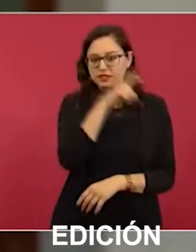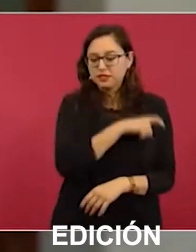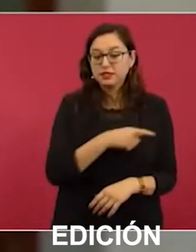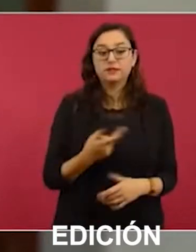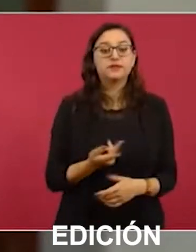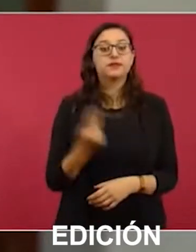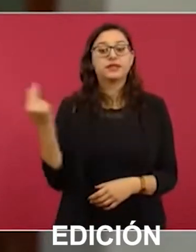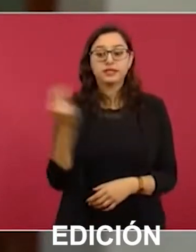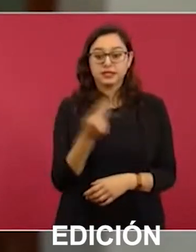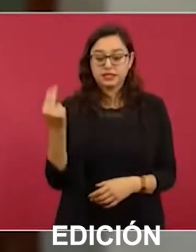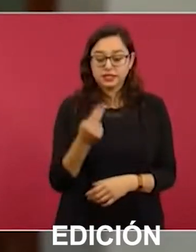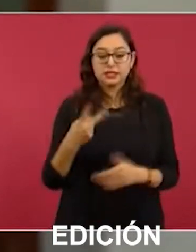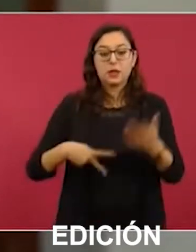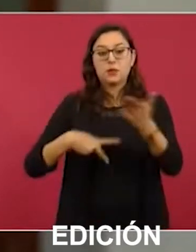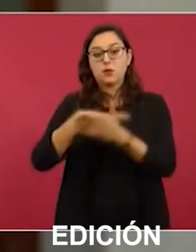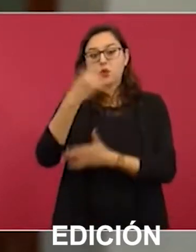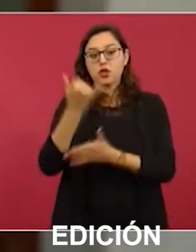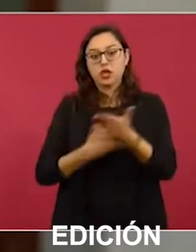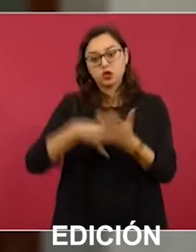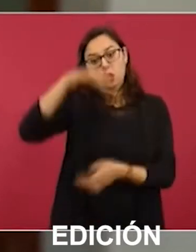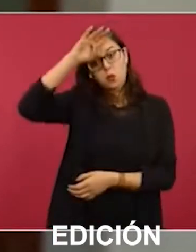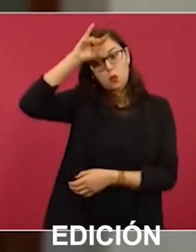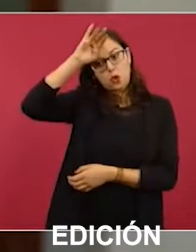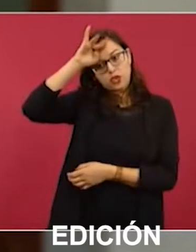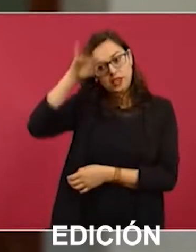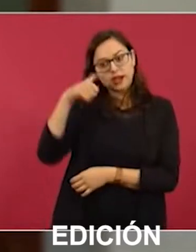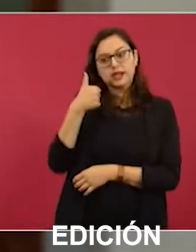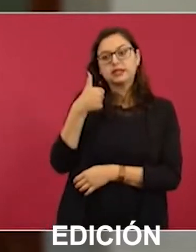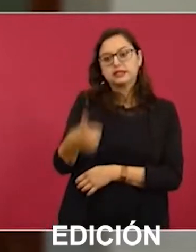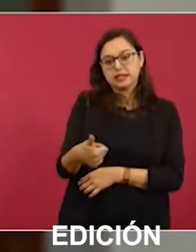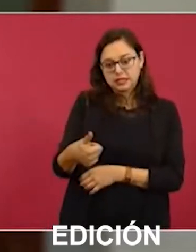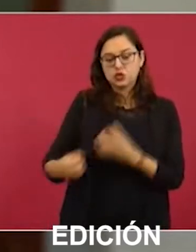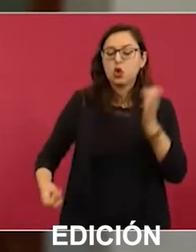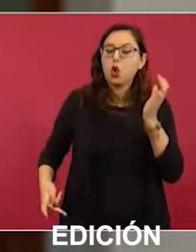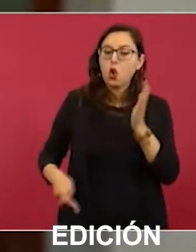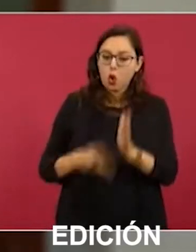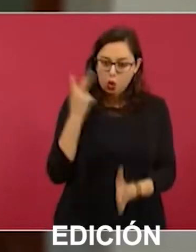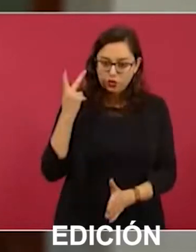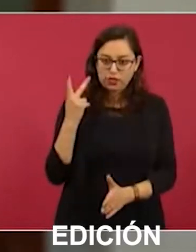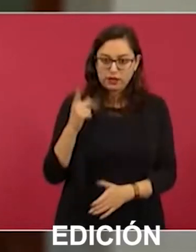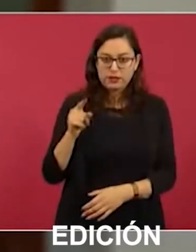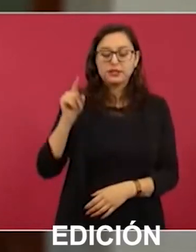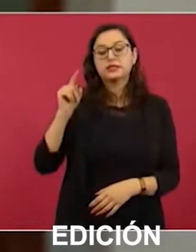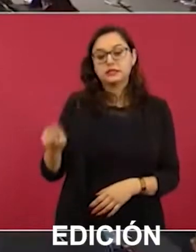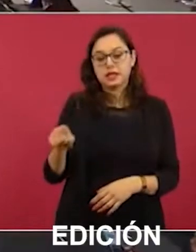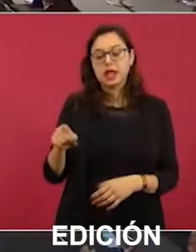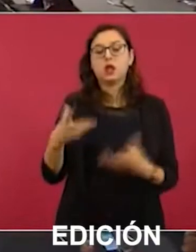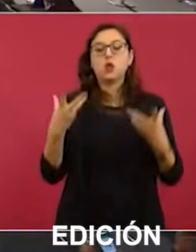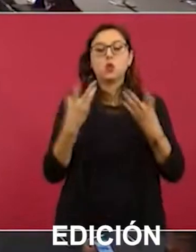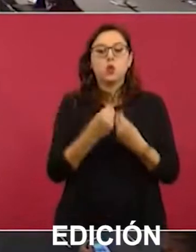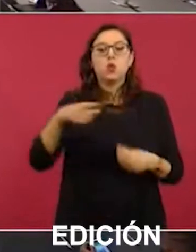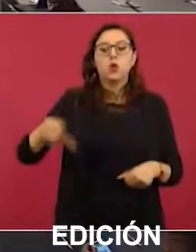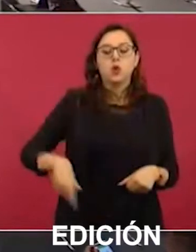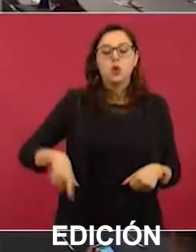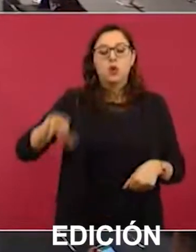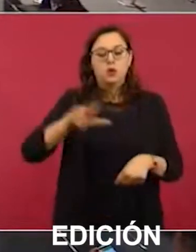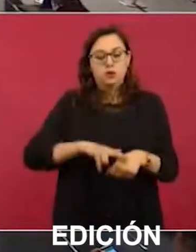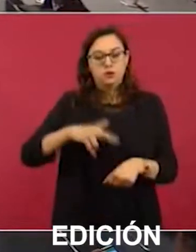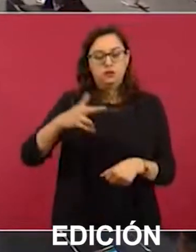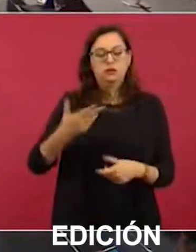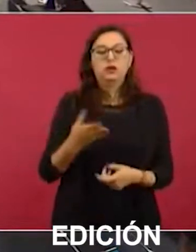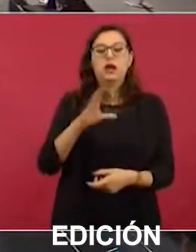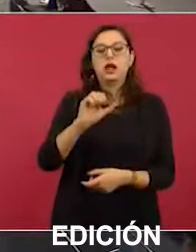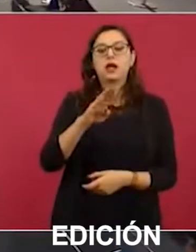proyecto Monterrey 6. Esto lo declaró en una reunión en Reynosa con el gobernador Cabeza de Vaca, con el gobernador Riquelme, con el